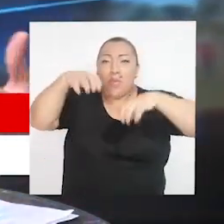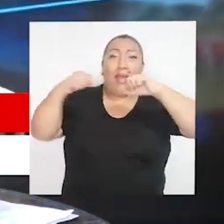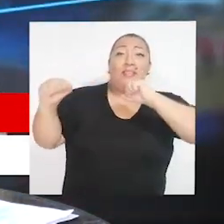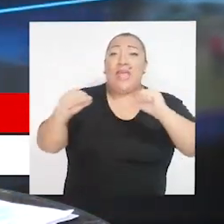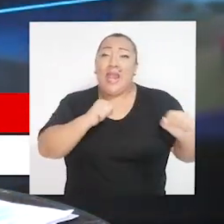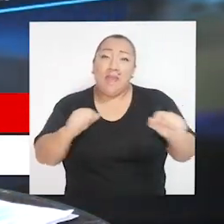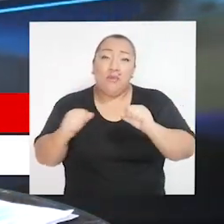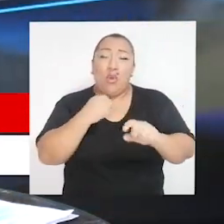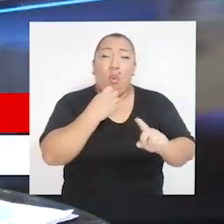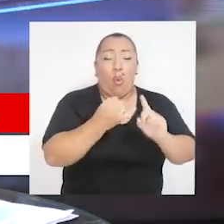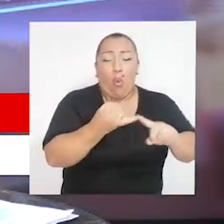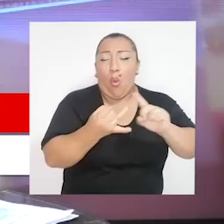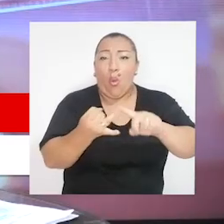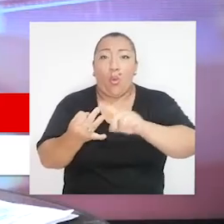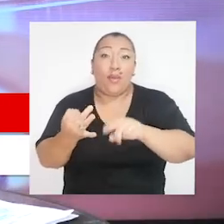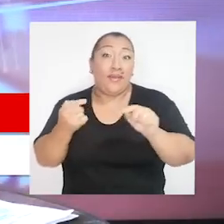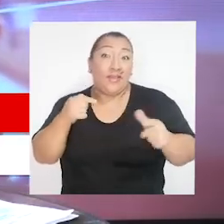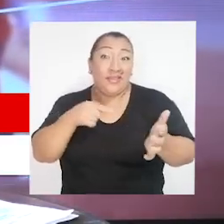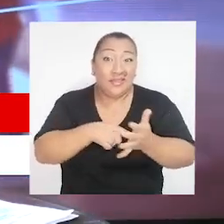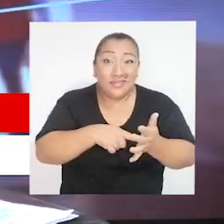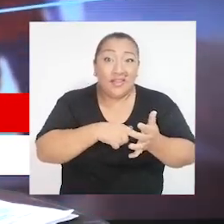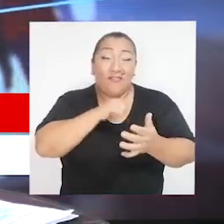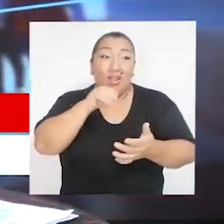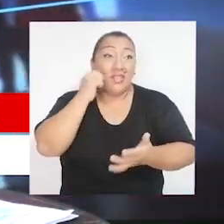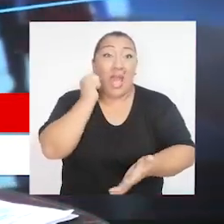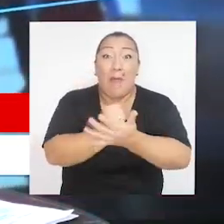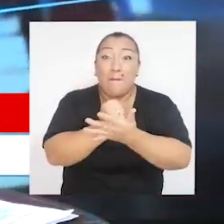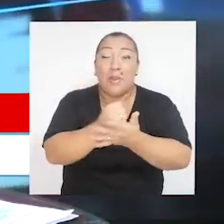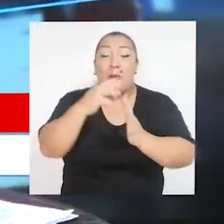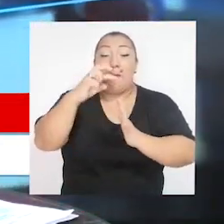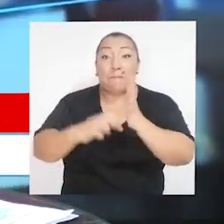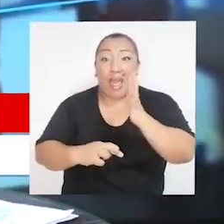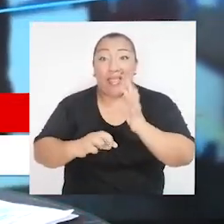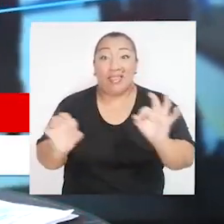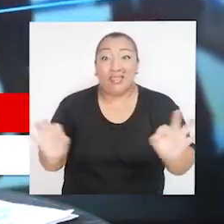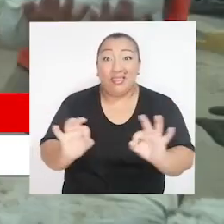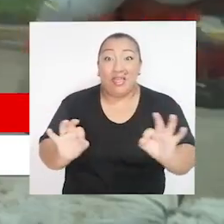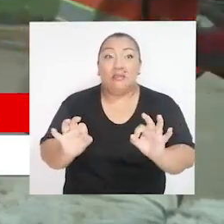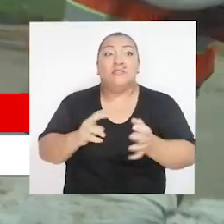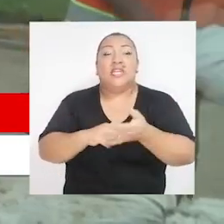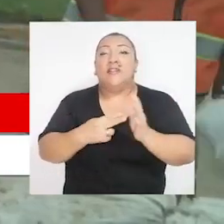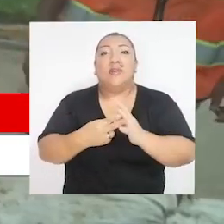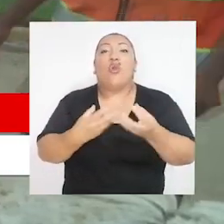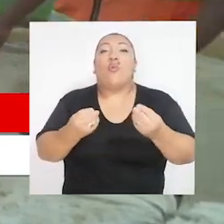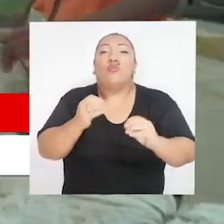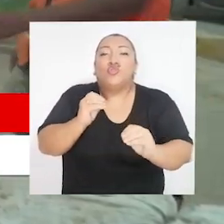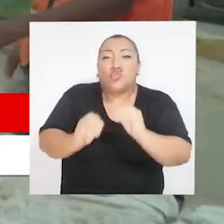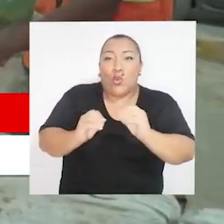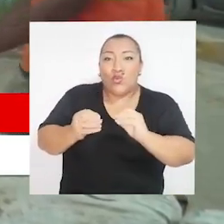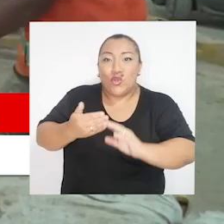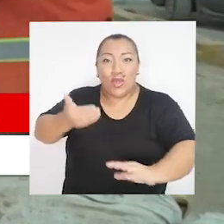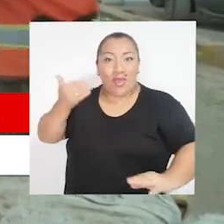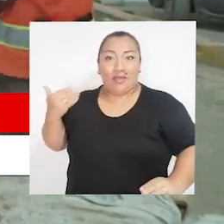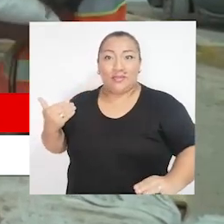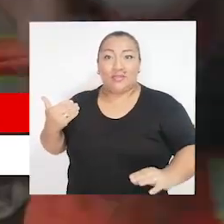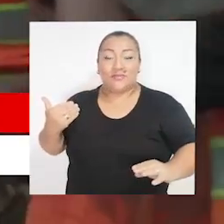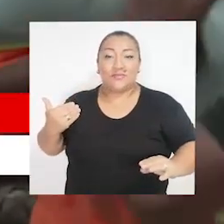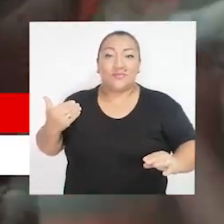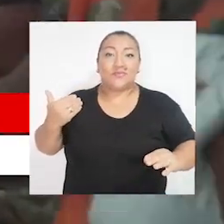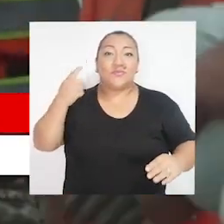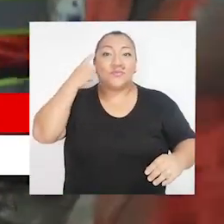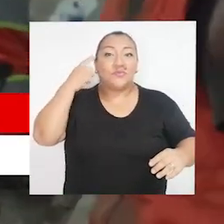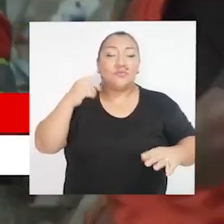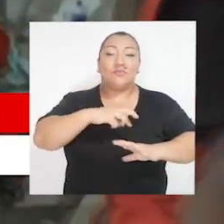a lluvias, a sismos. Y el no tener aprobado este plan, evidentemente evita que se ejecuten los